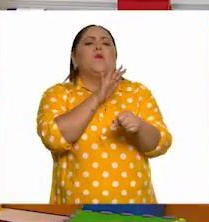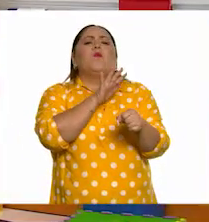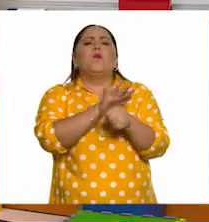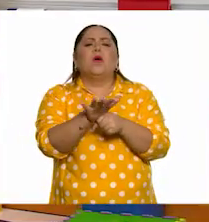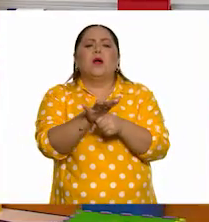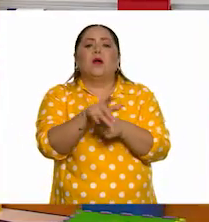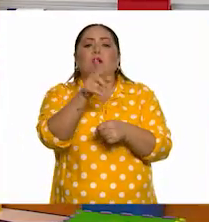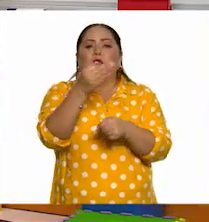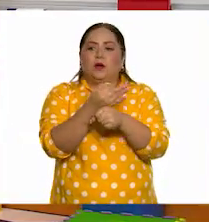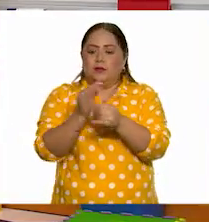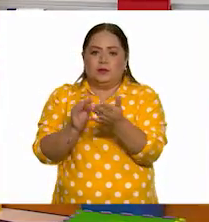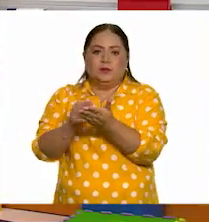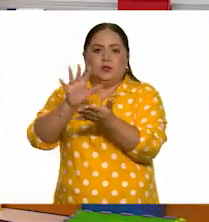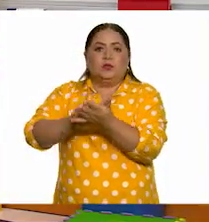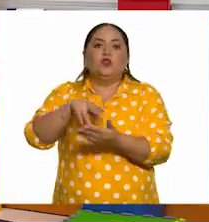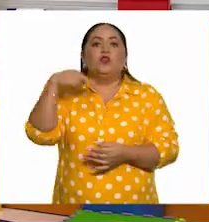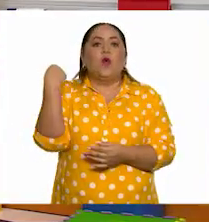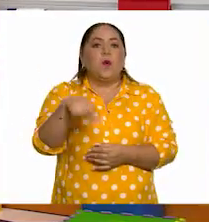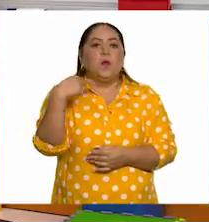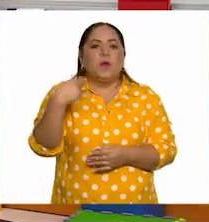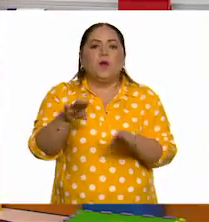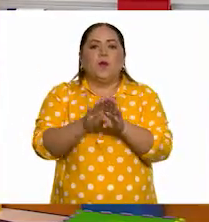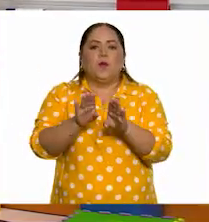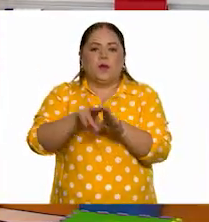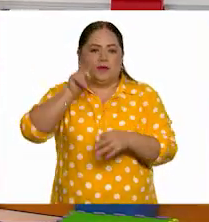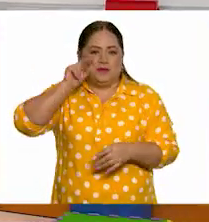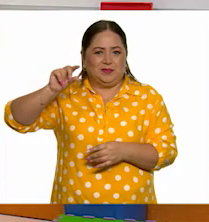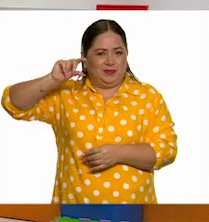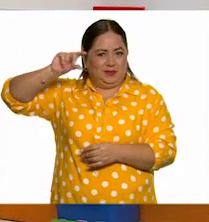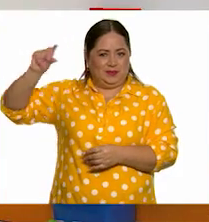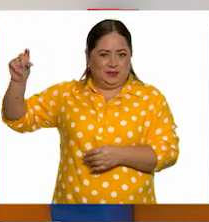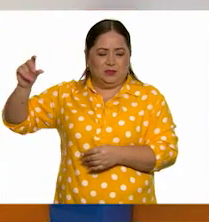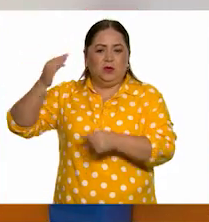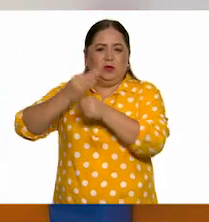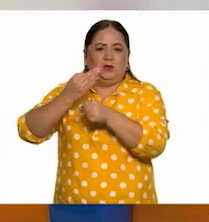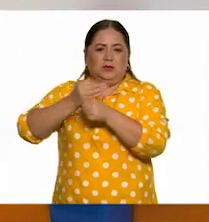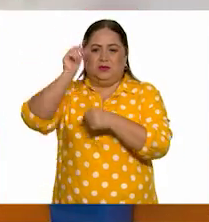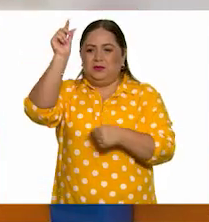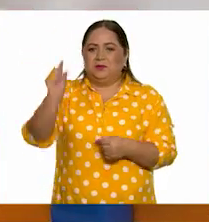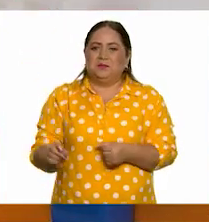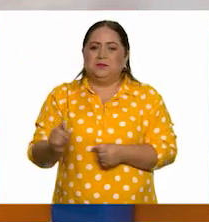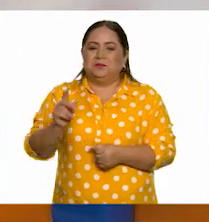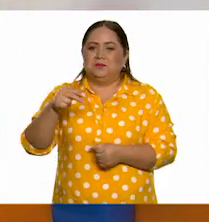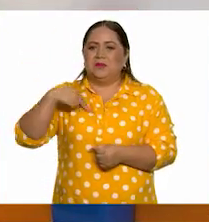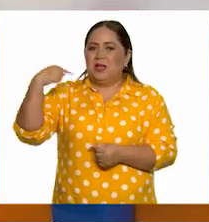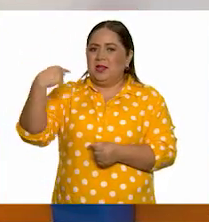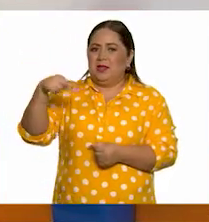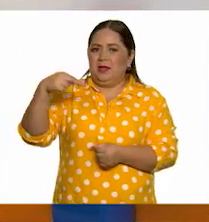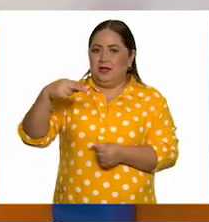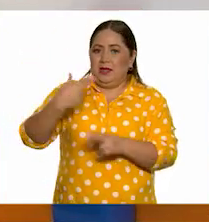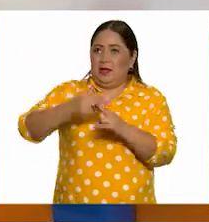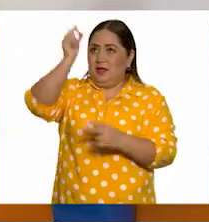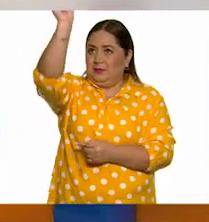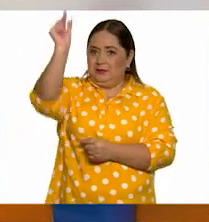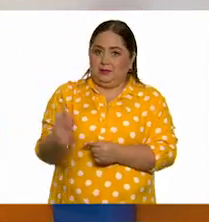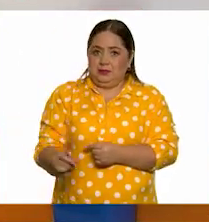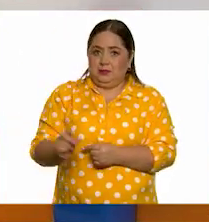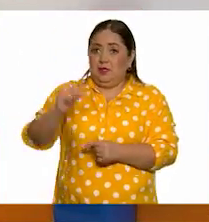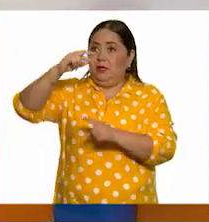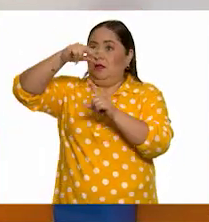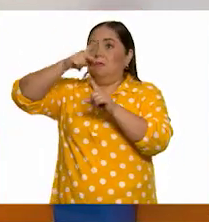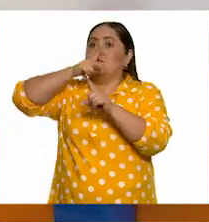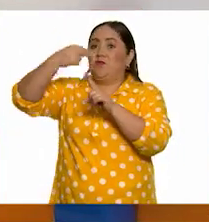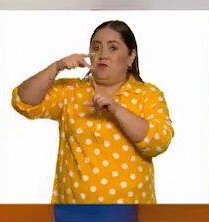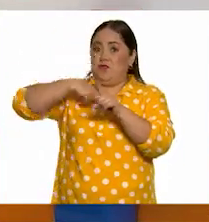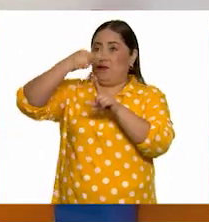es, vamos a anotar nuestro nombre, como si fuera un acróstico, vamos a anotar las letras de nuestro nombre. De arriba hacia abajo, ¿verdad? En forma